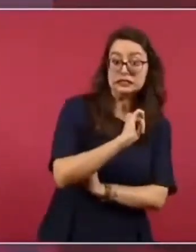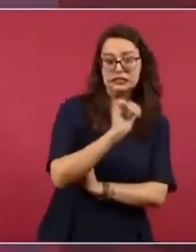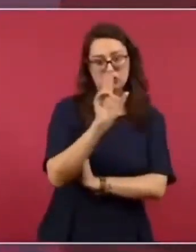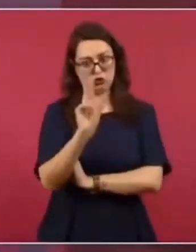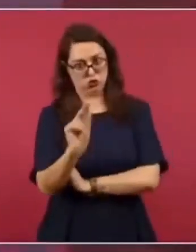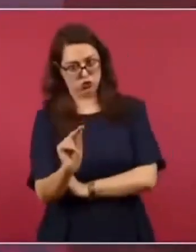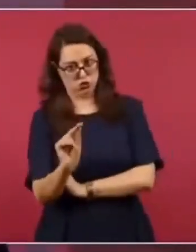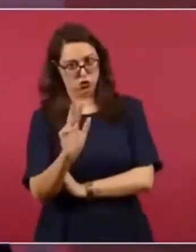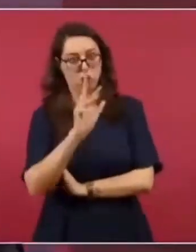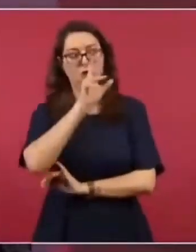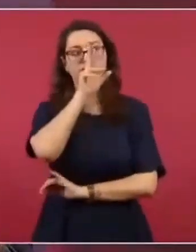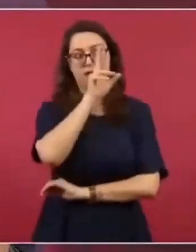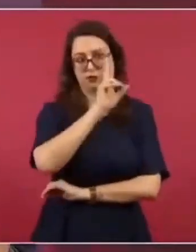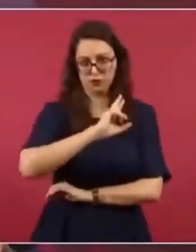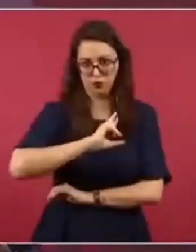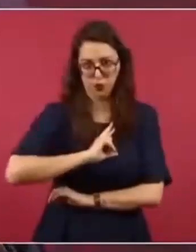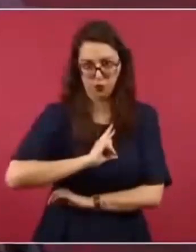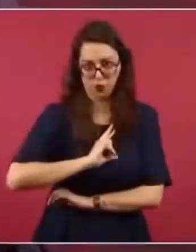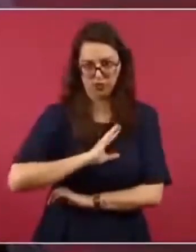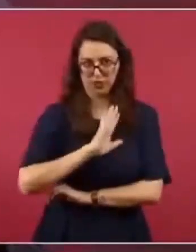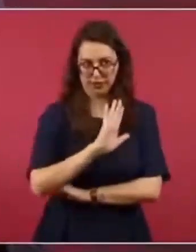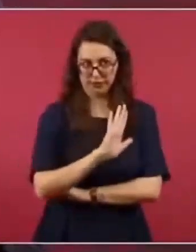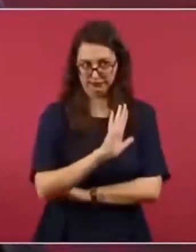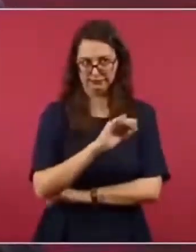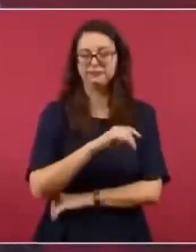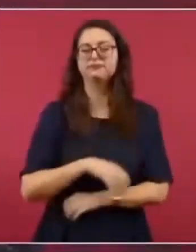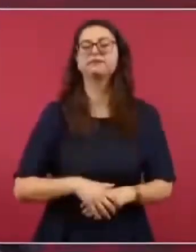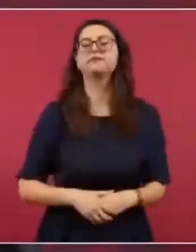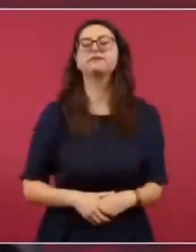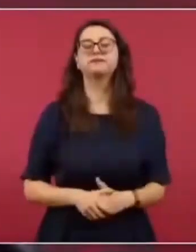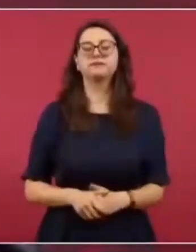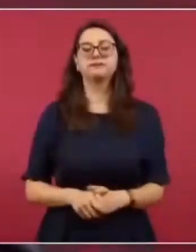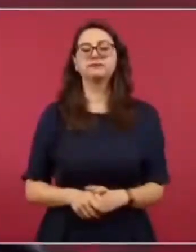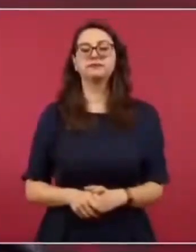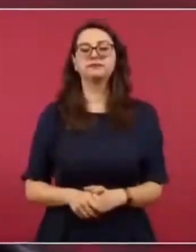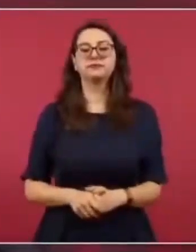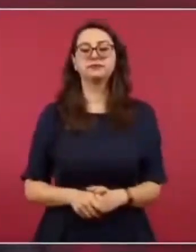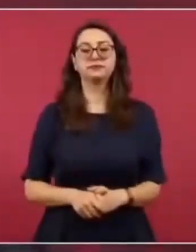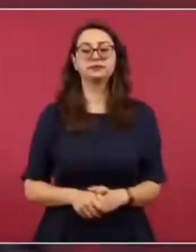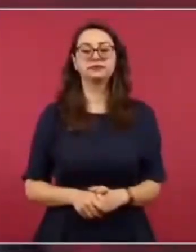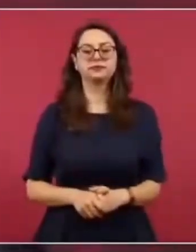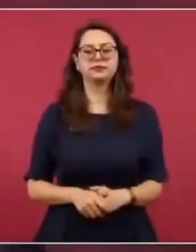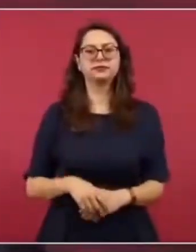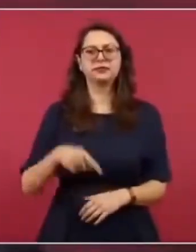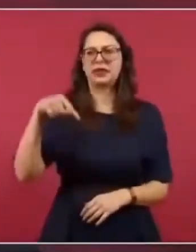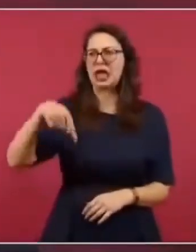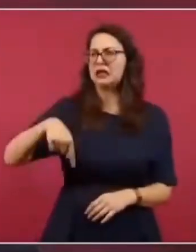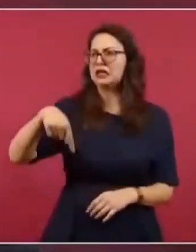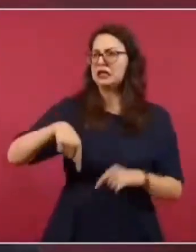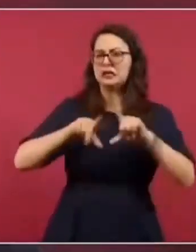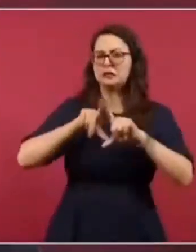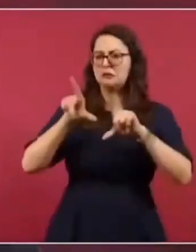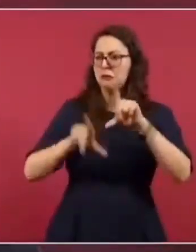Sí, se consume fentanilo